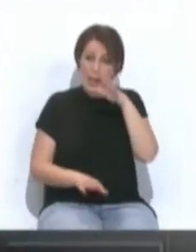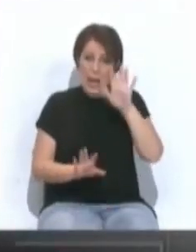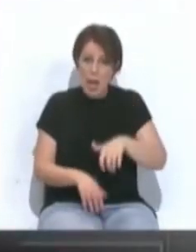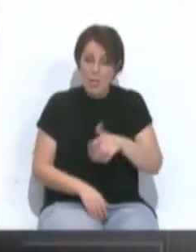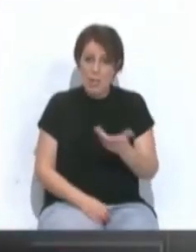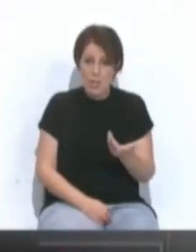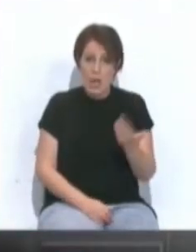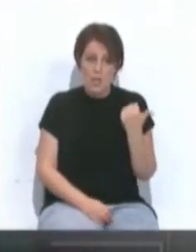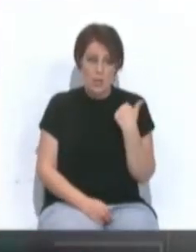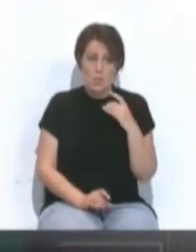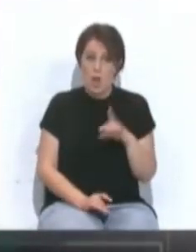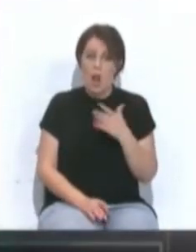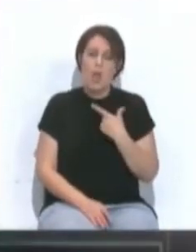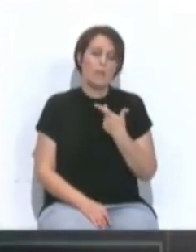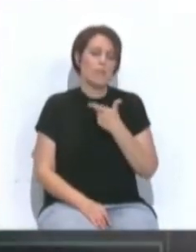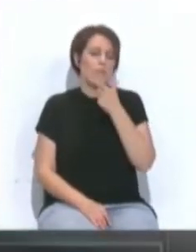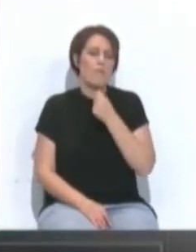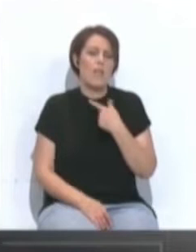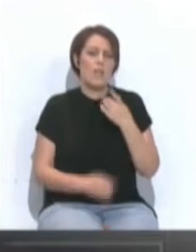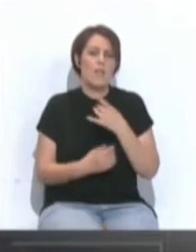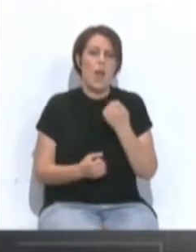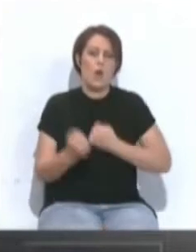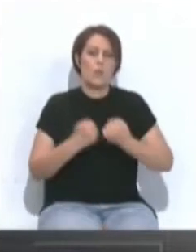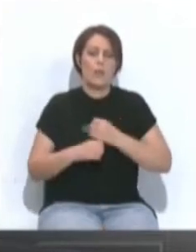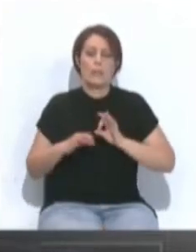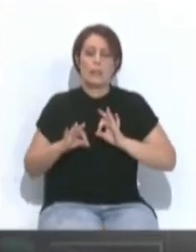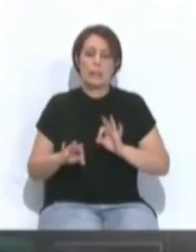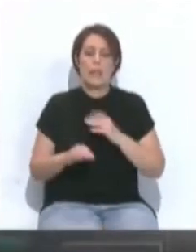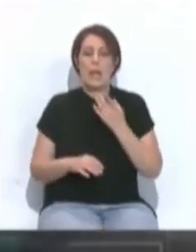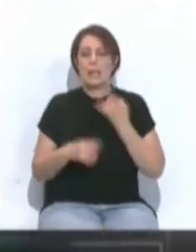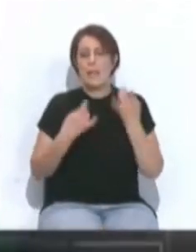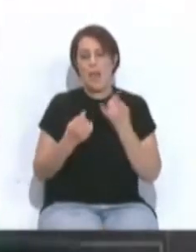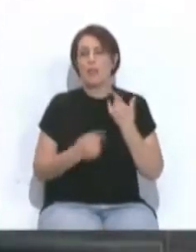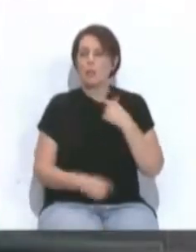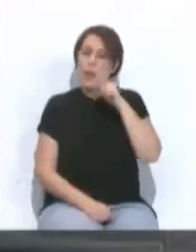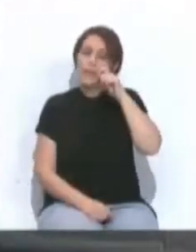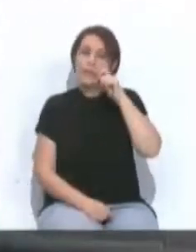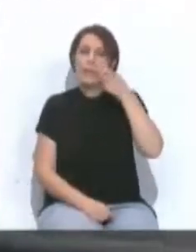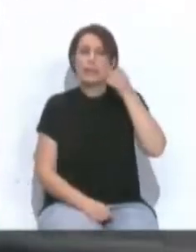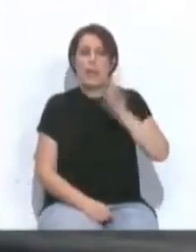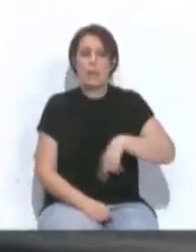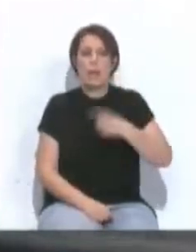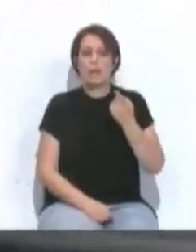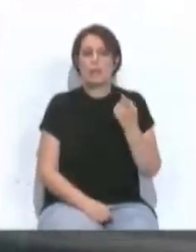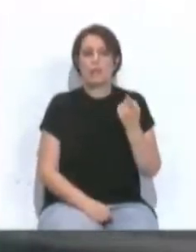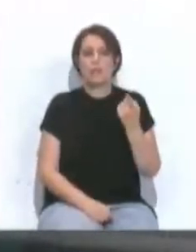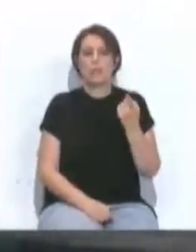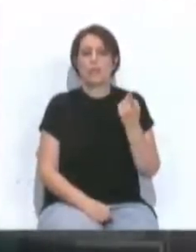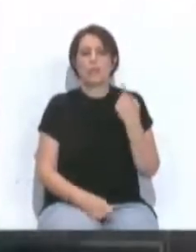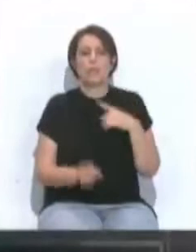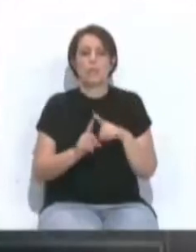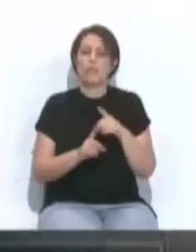lo que favorecía la actividad económica en general y en especial la actividad turística y por supuesto beneficiaba